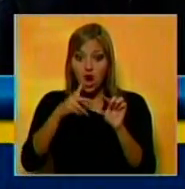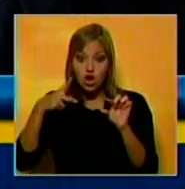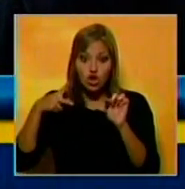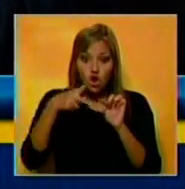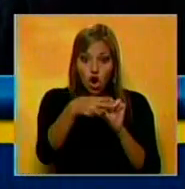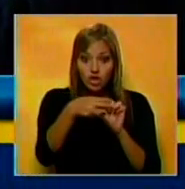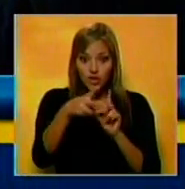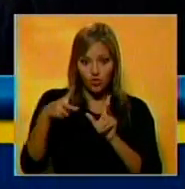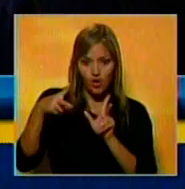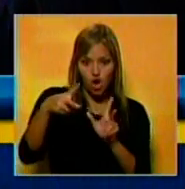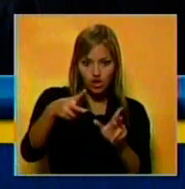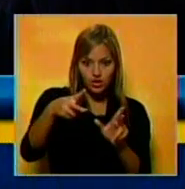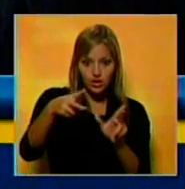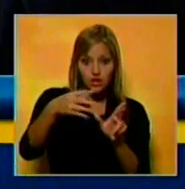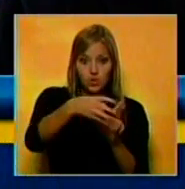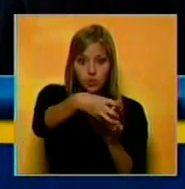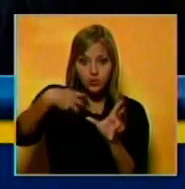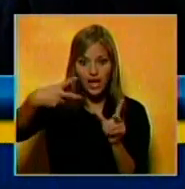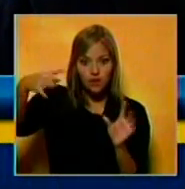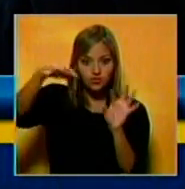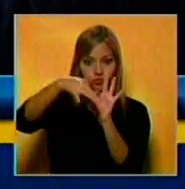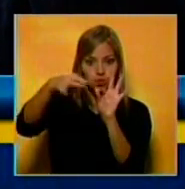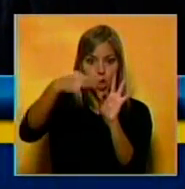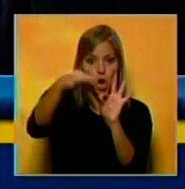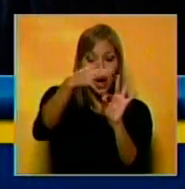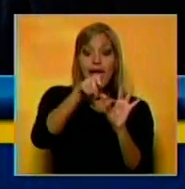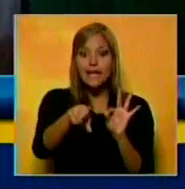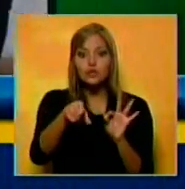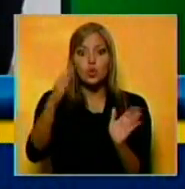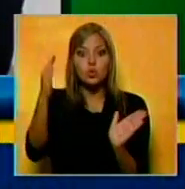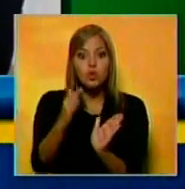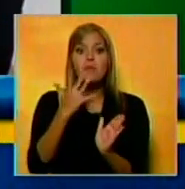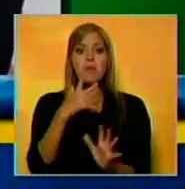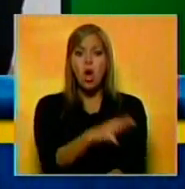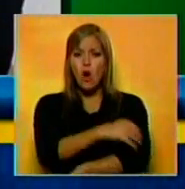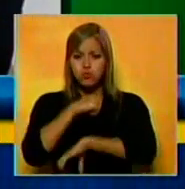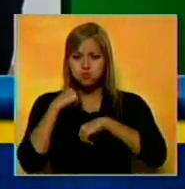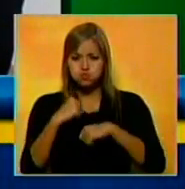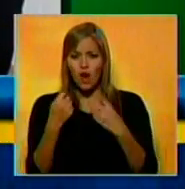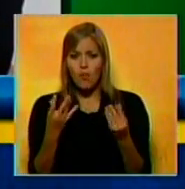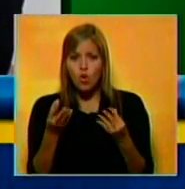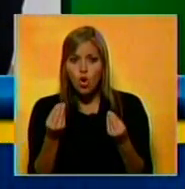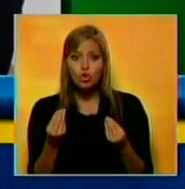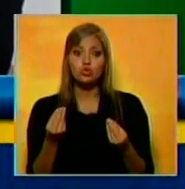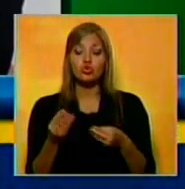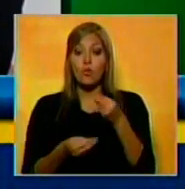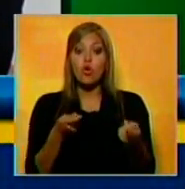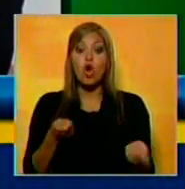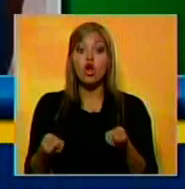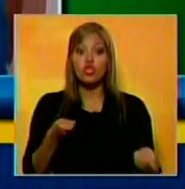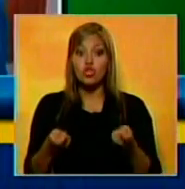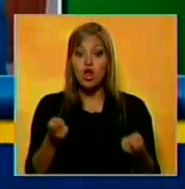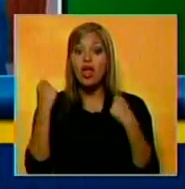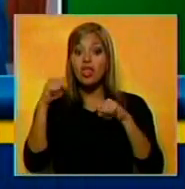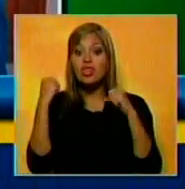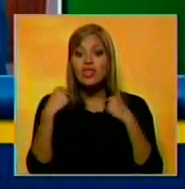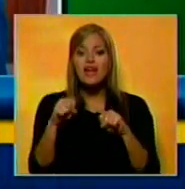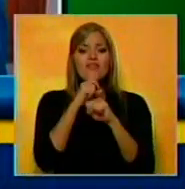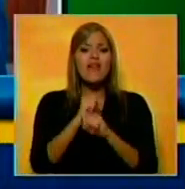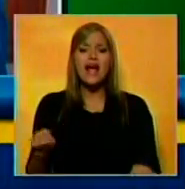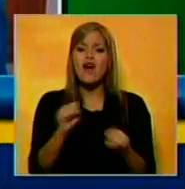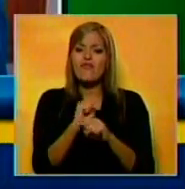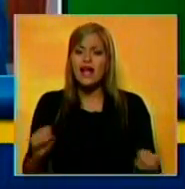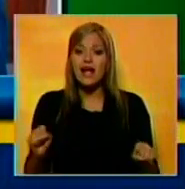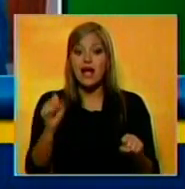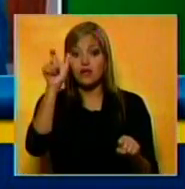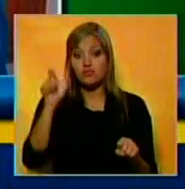reduciéndolo considerablemente. La técnica se usa cuando existe obesidad mórbida y las tentativas de control y ejercicio han fallado.